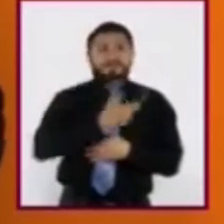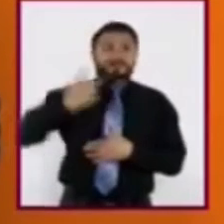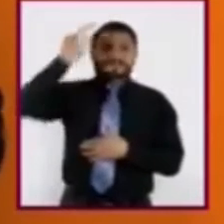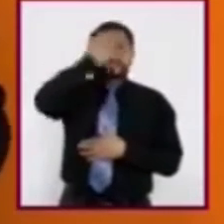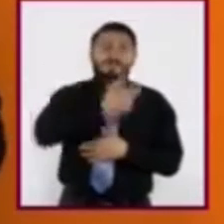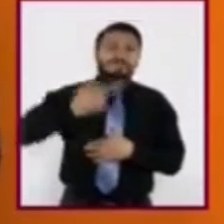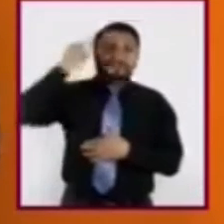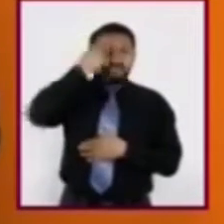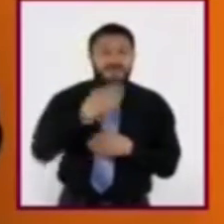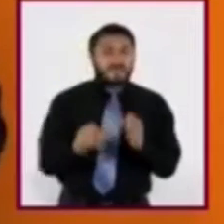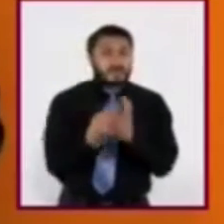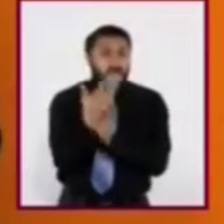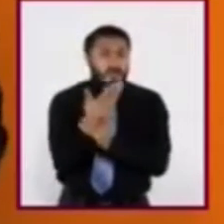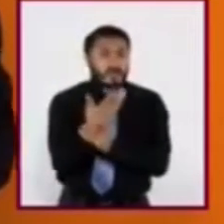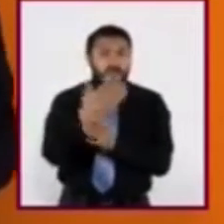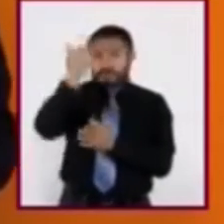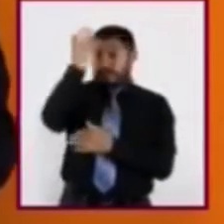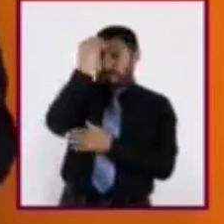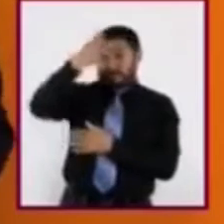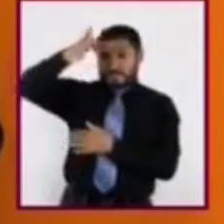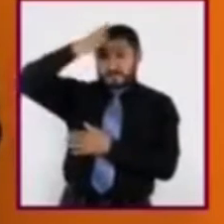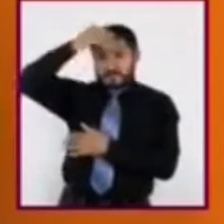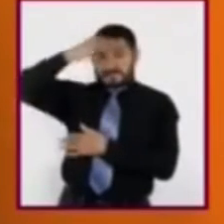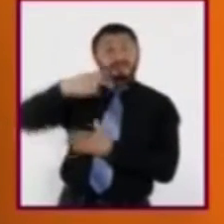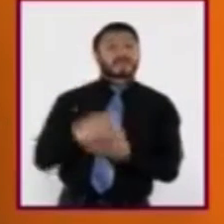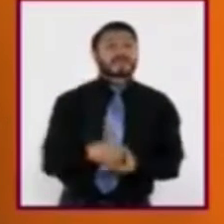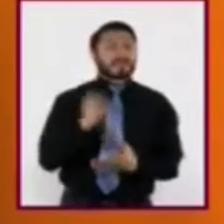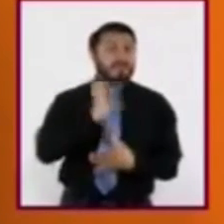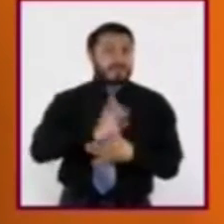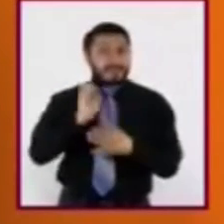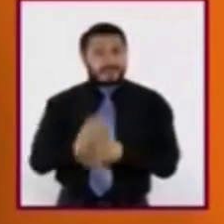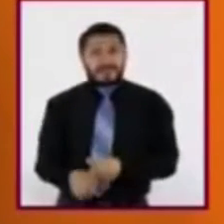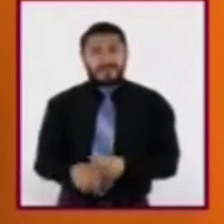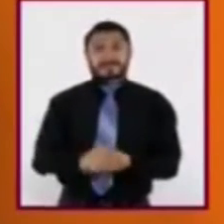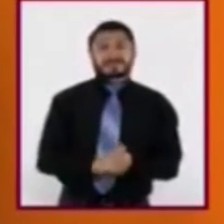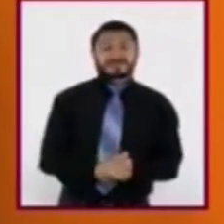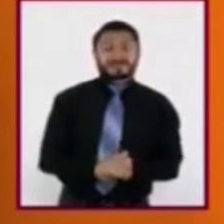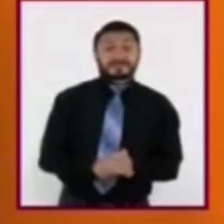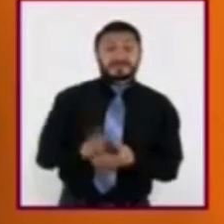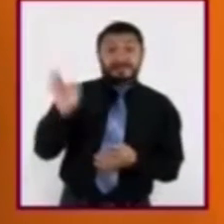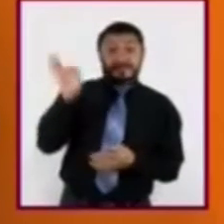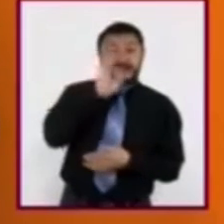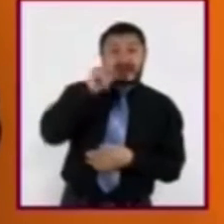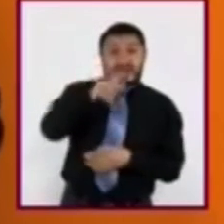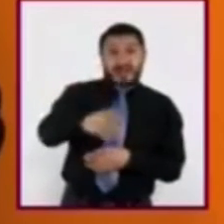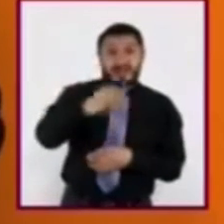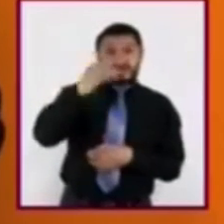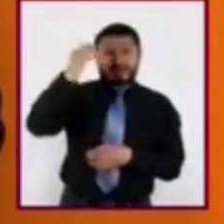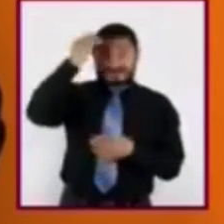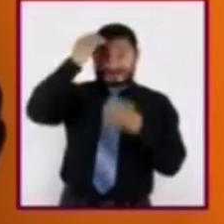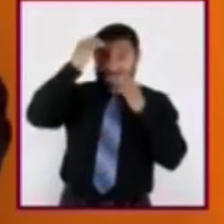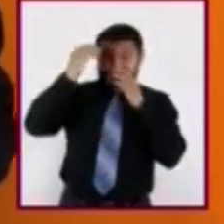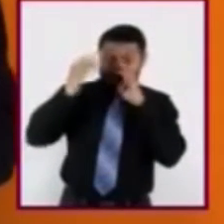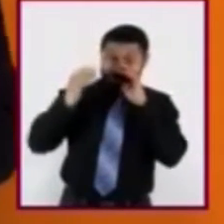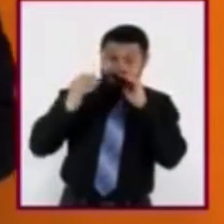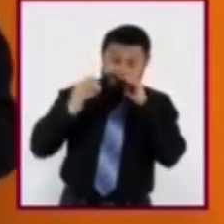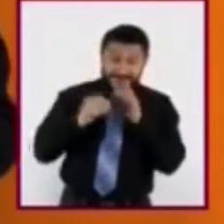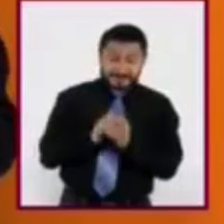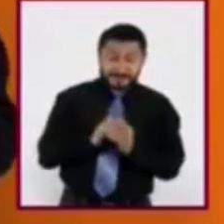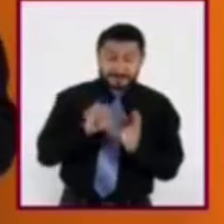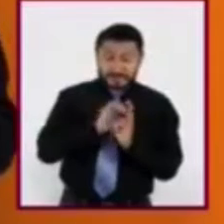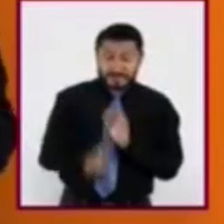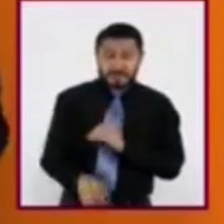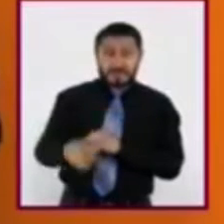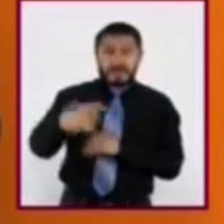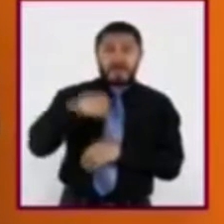adquiriendo nuevos conocimientos. Por lo tanto, no sé si alguna vez has escuchado expresiones como, ¿te tengo